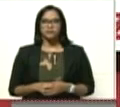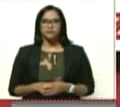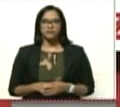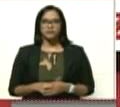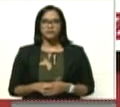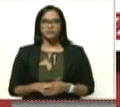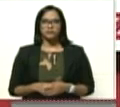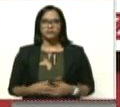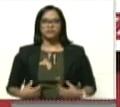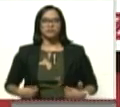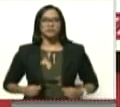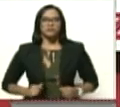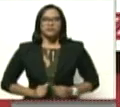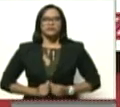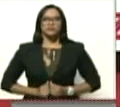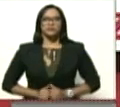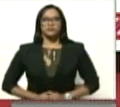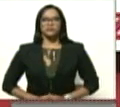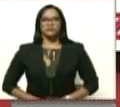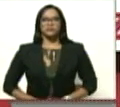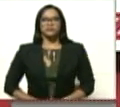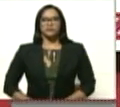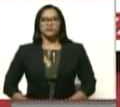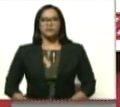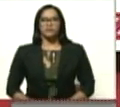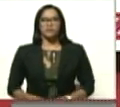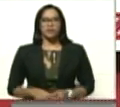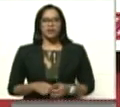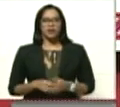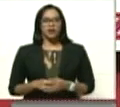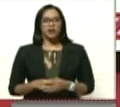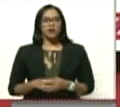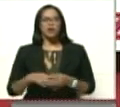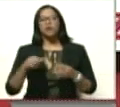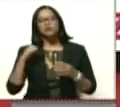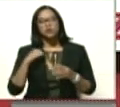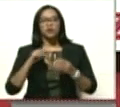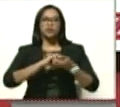O son los de Trujillo, o son los de La Grita,